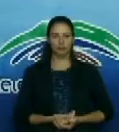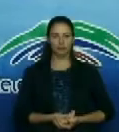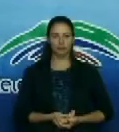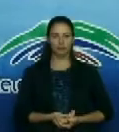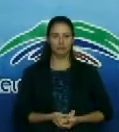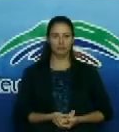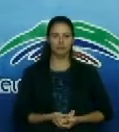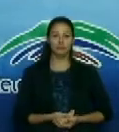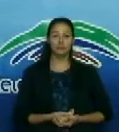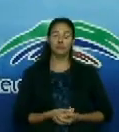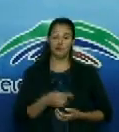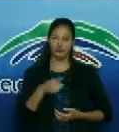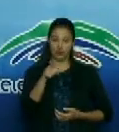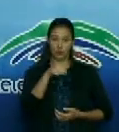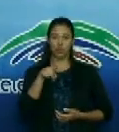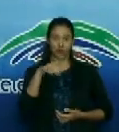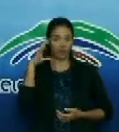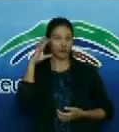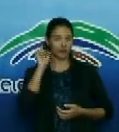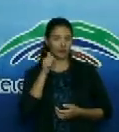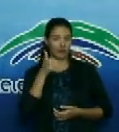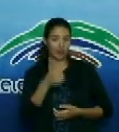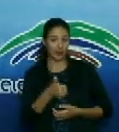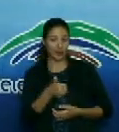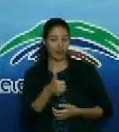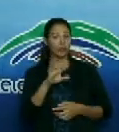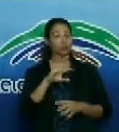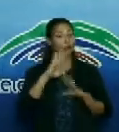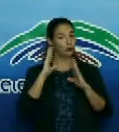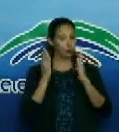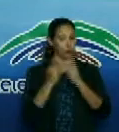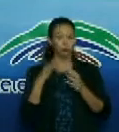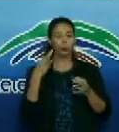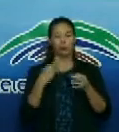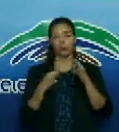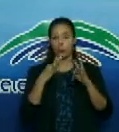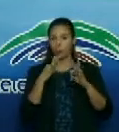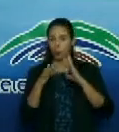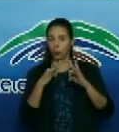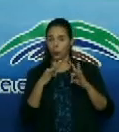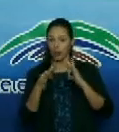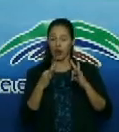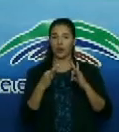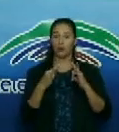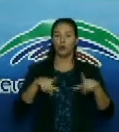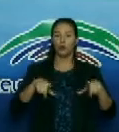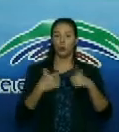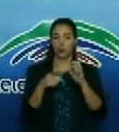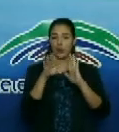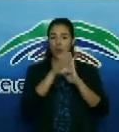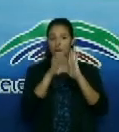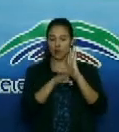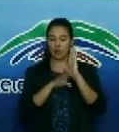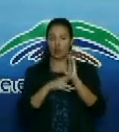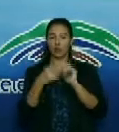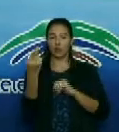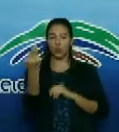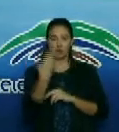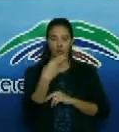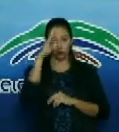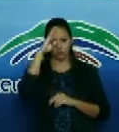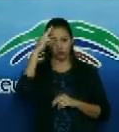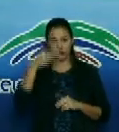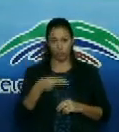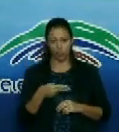Tome como suyo este mensaje de cuidarnos todos y tomando sobre todo las medidas higiénico-epidemiológicas orientadas por las